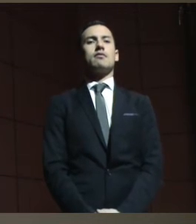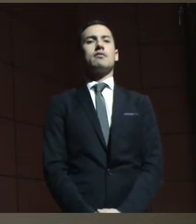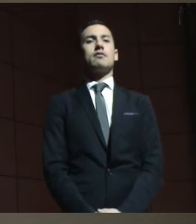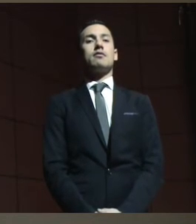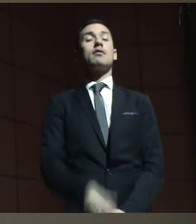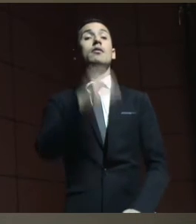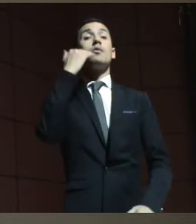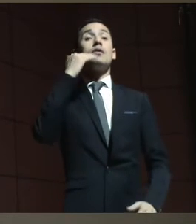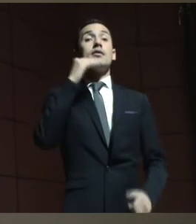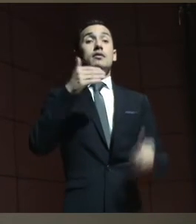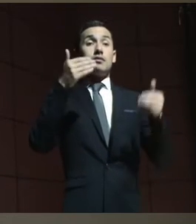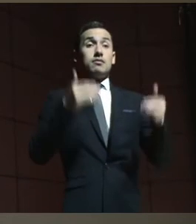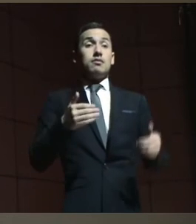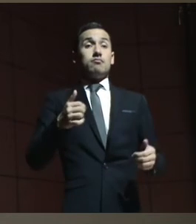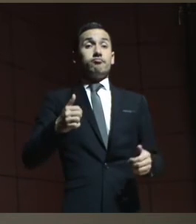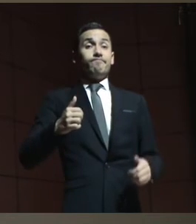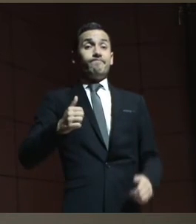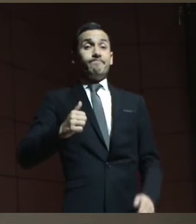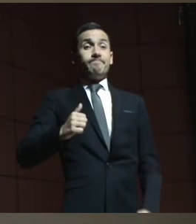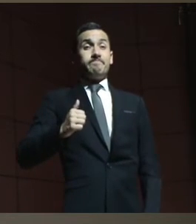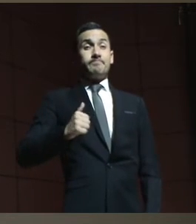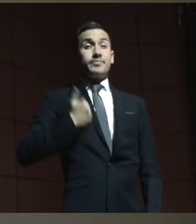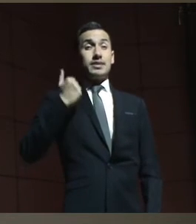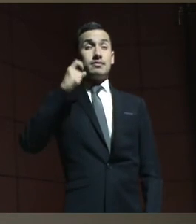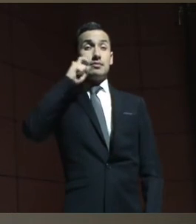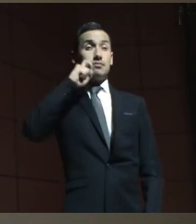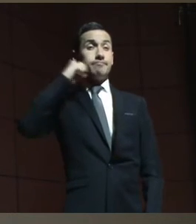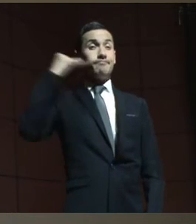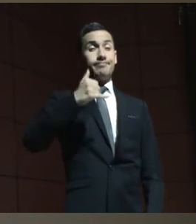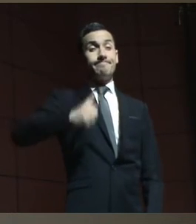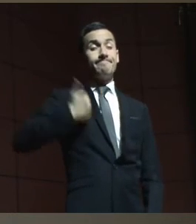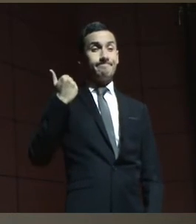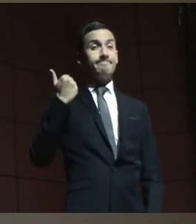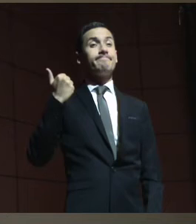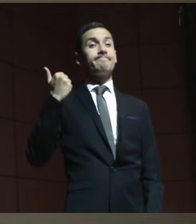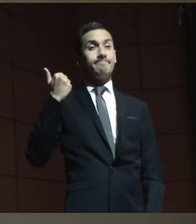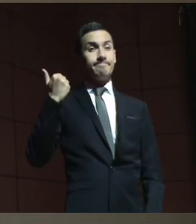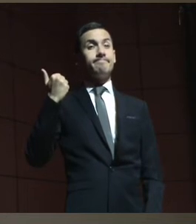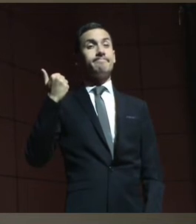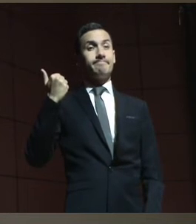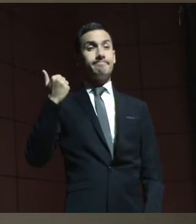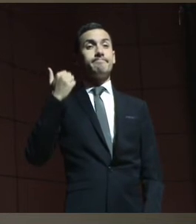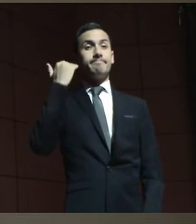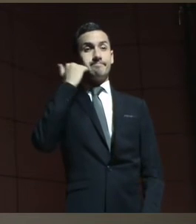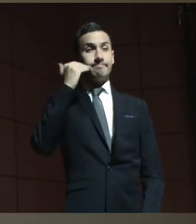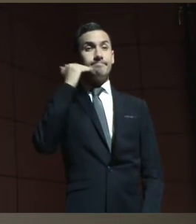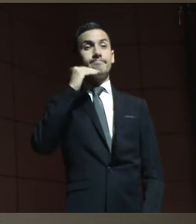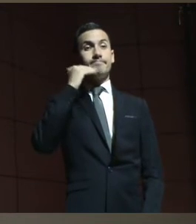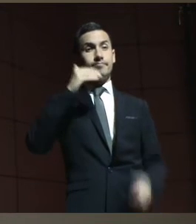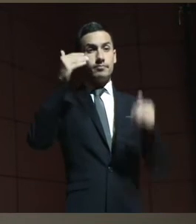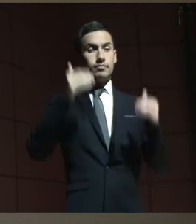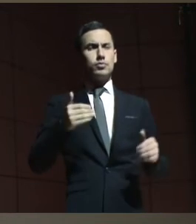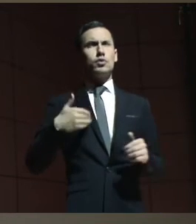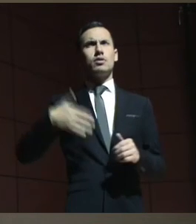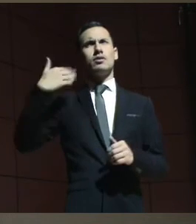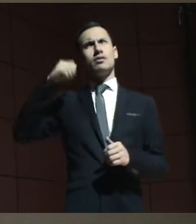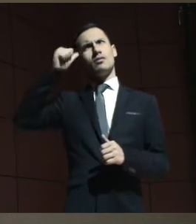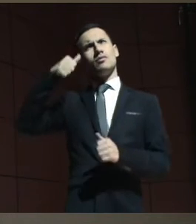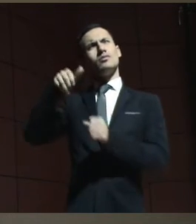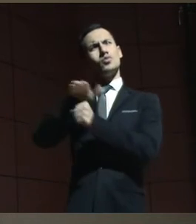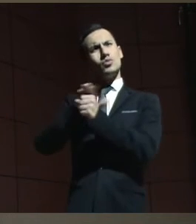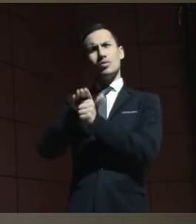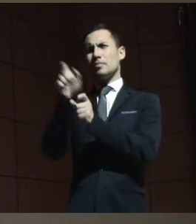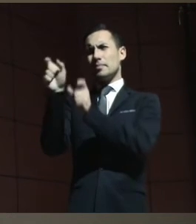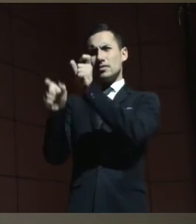objeto de abuso sexual. Pero al momento de, recuerdo casos incluso,